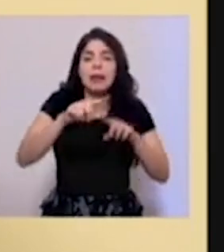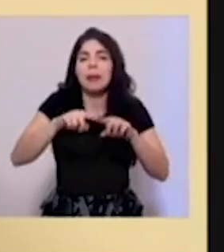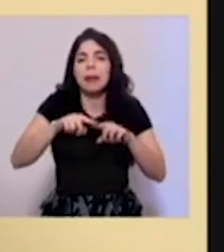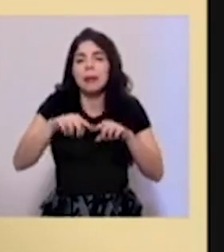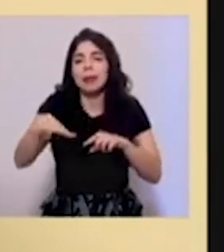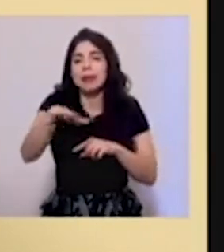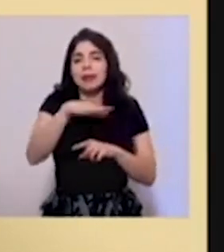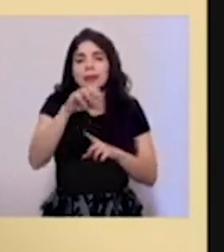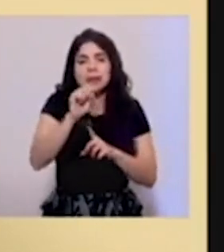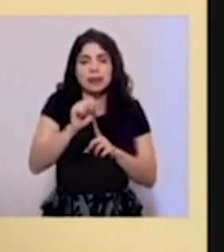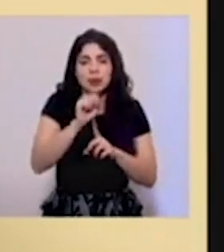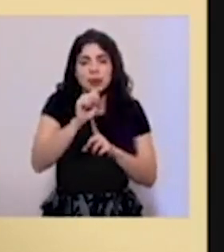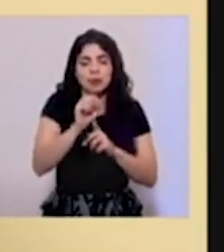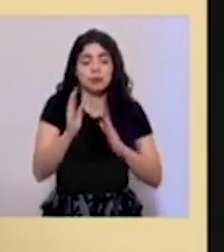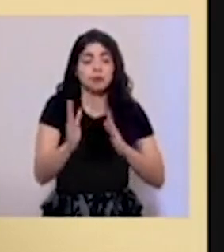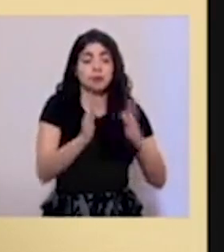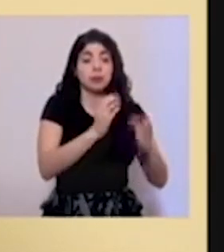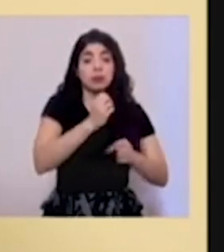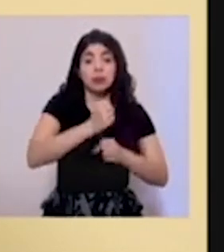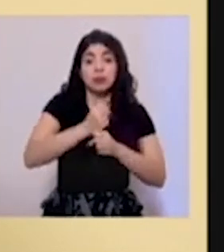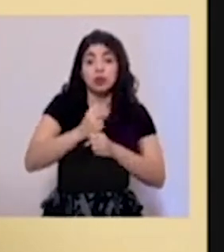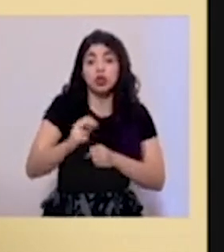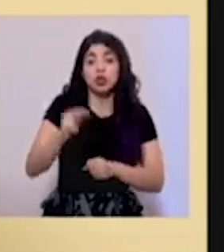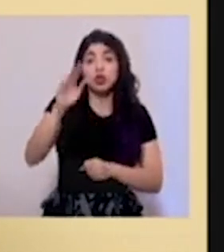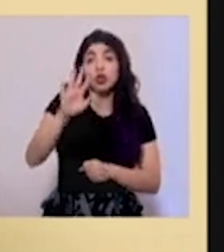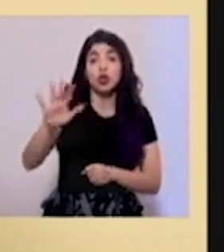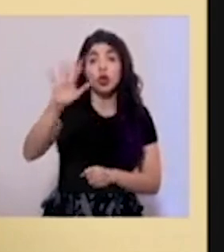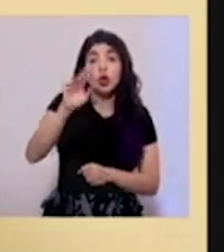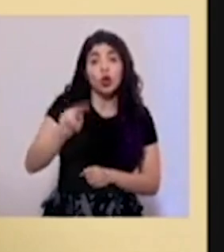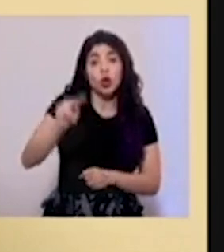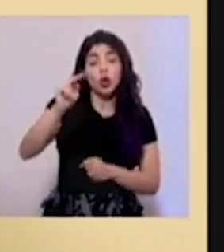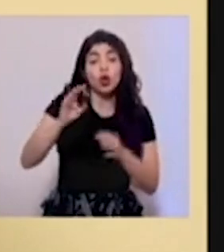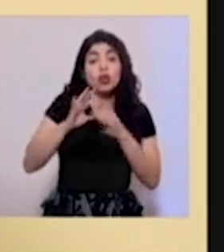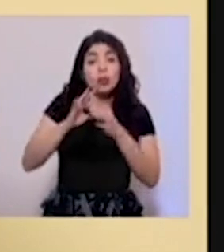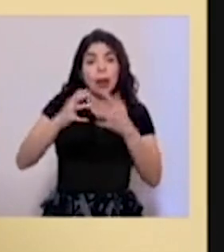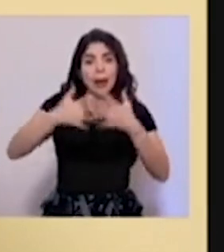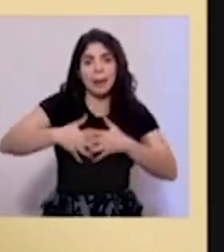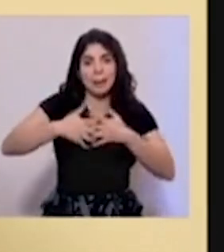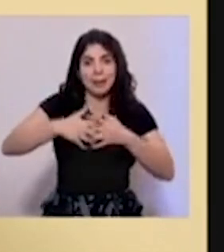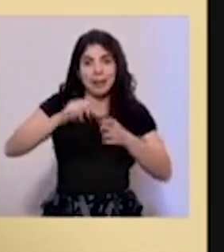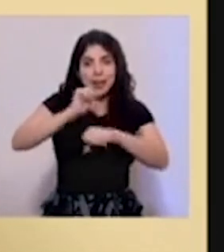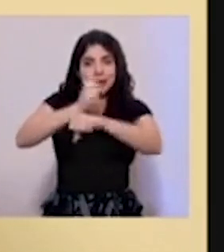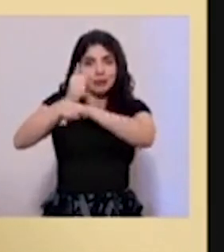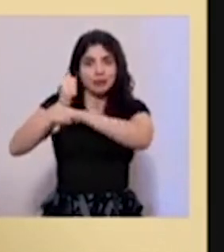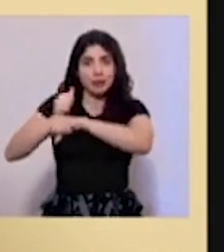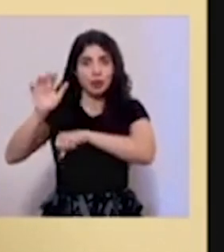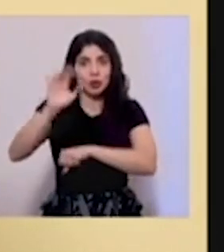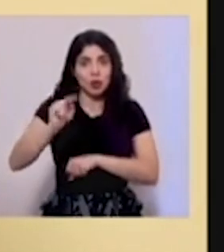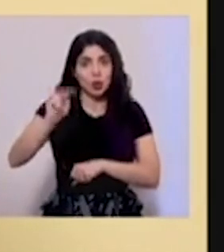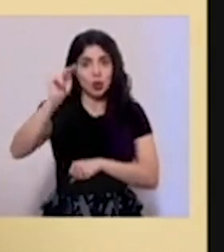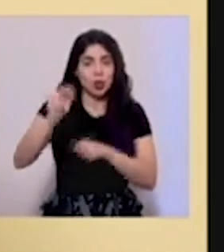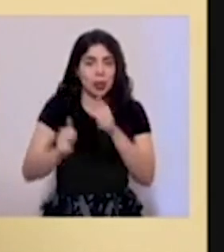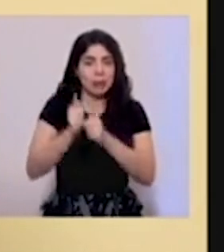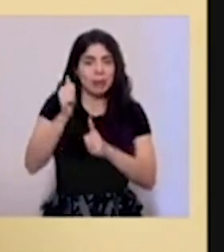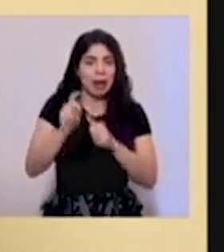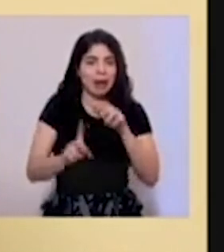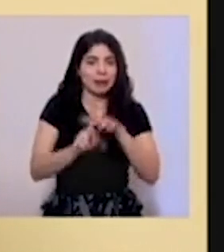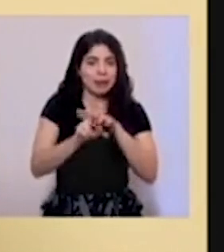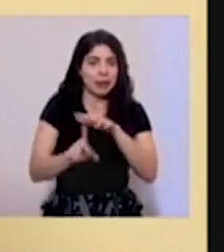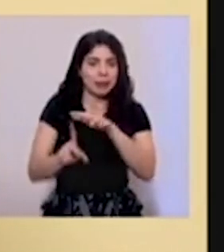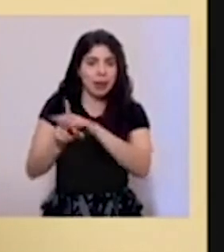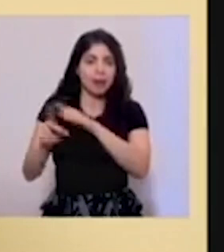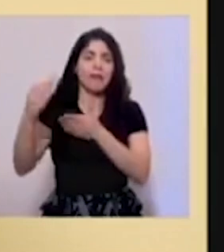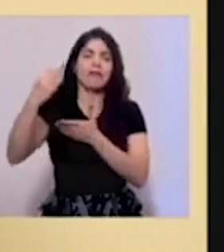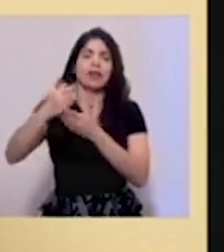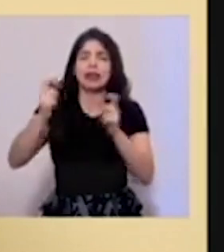circunstancias. Respecto a la operación en la zona norte, con las empresas abordadas de la zona norte, que donde más se presentaba este tipo de... Bueno,